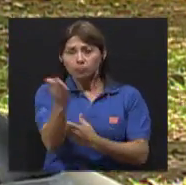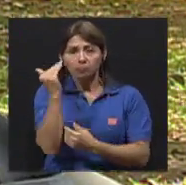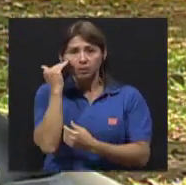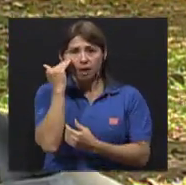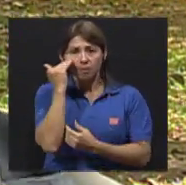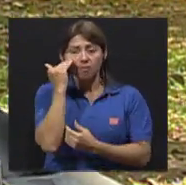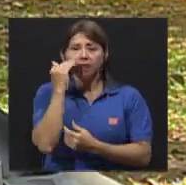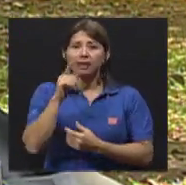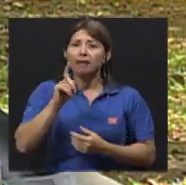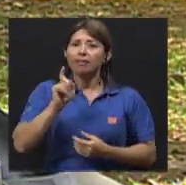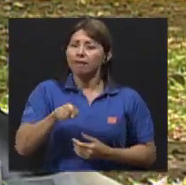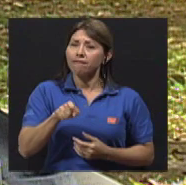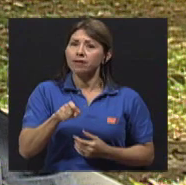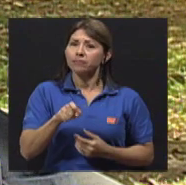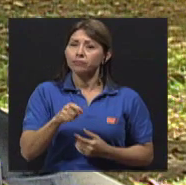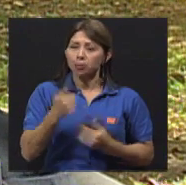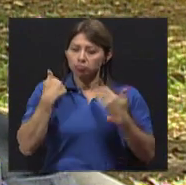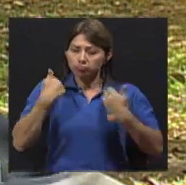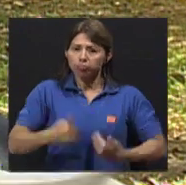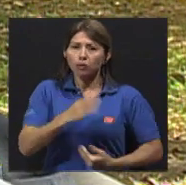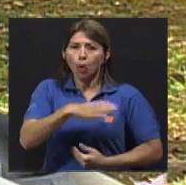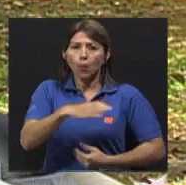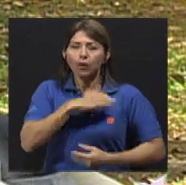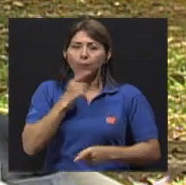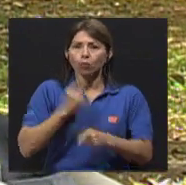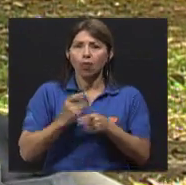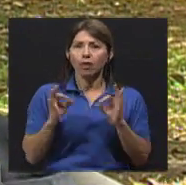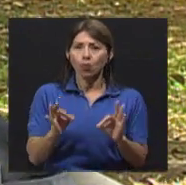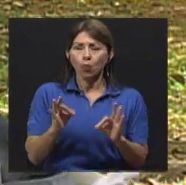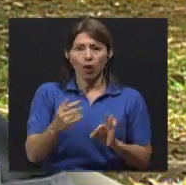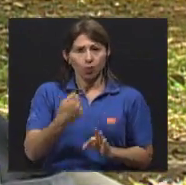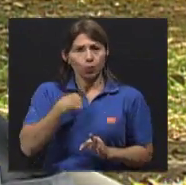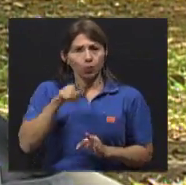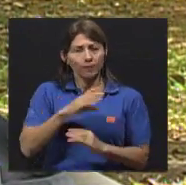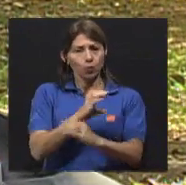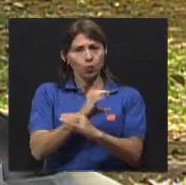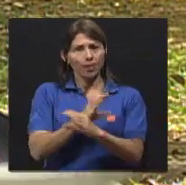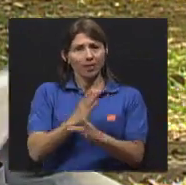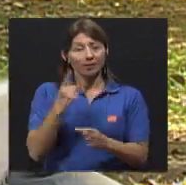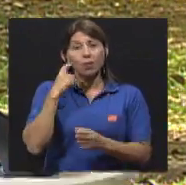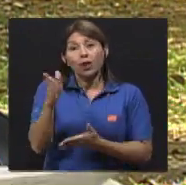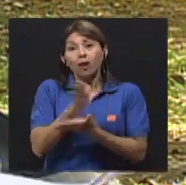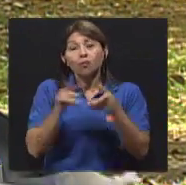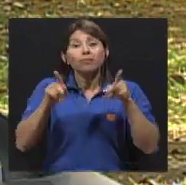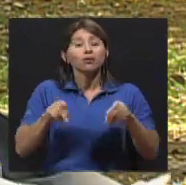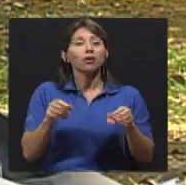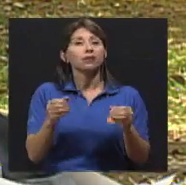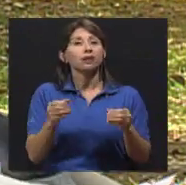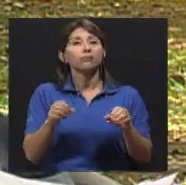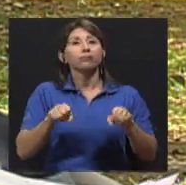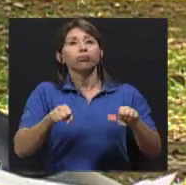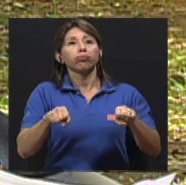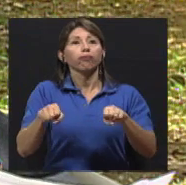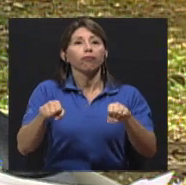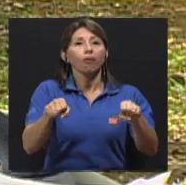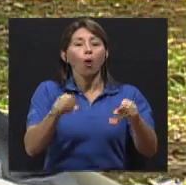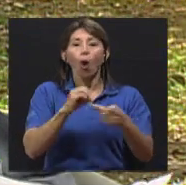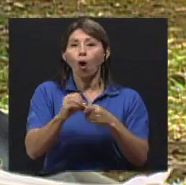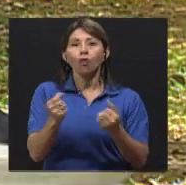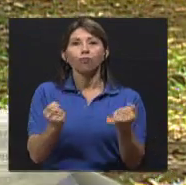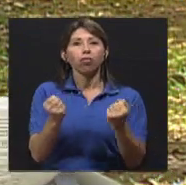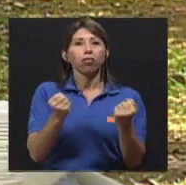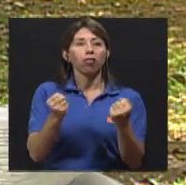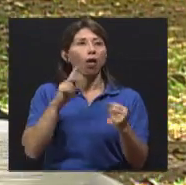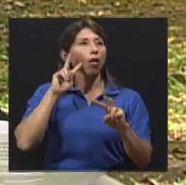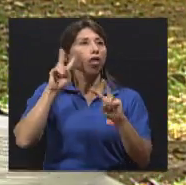programa sepan que hay que tener un comportamiento adecuado. Cuidarse, porque hay conductores muy distraídos y